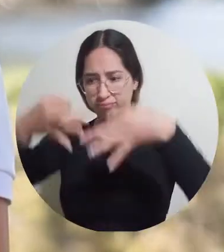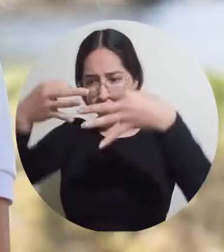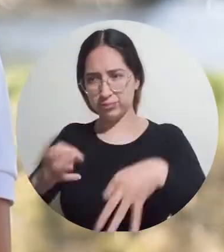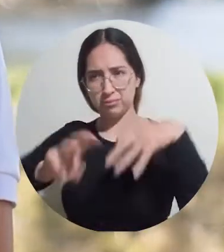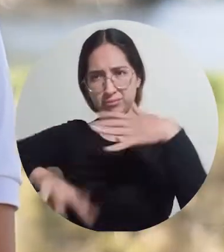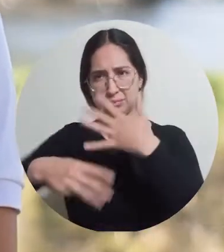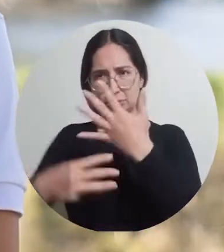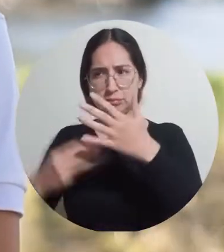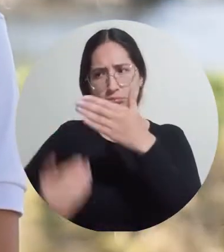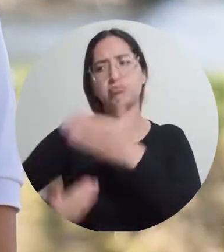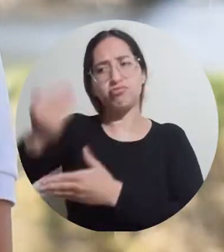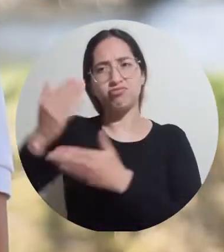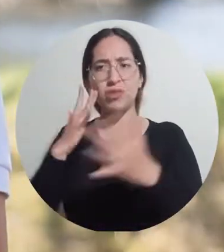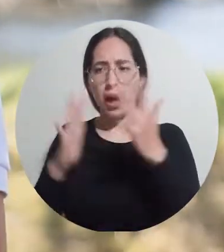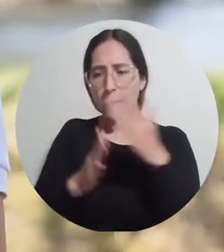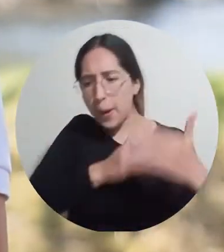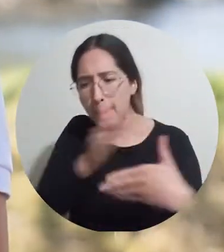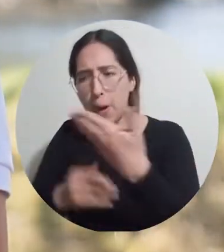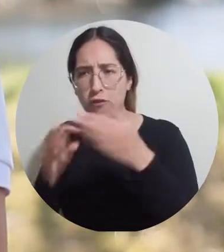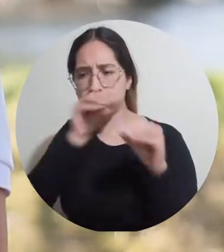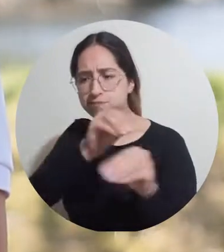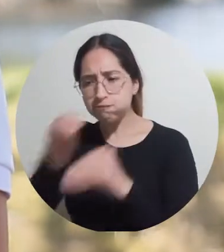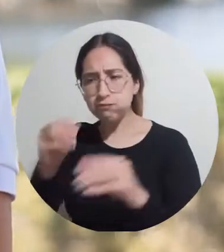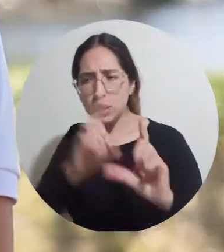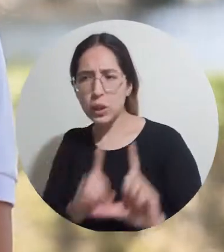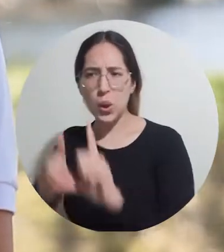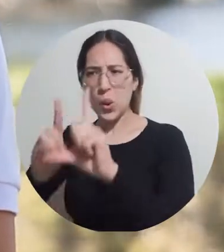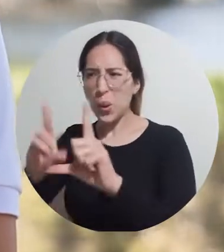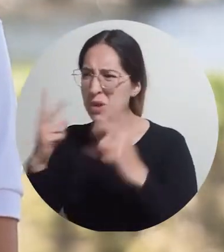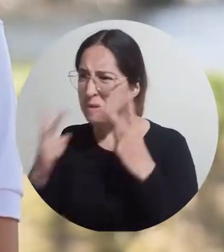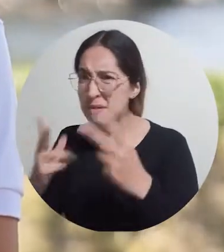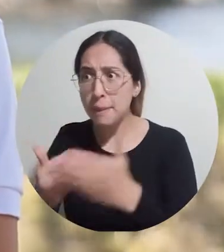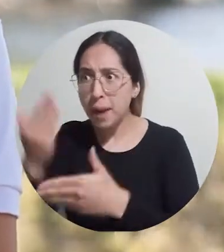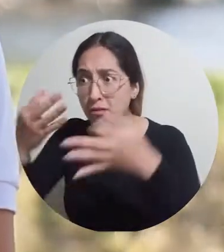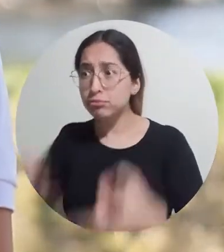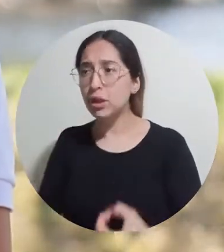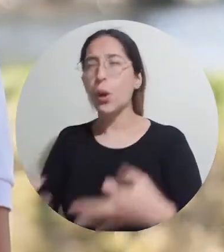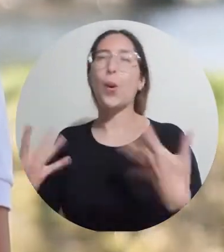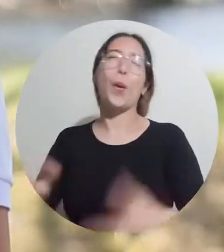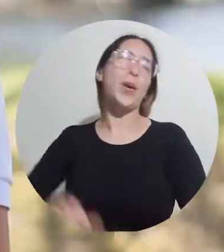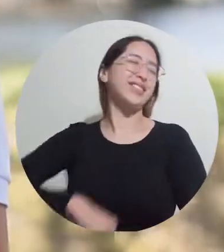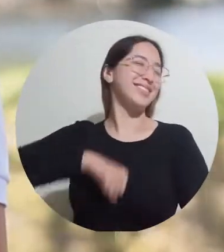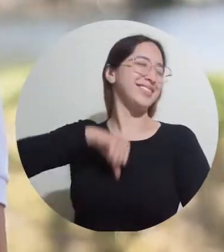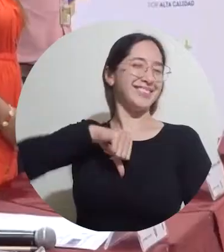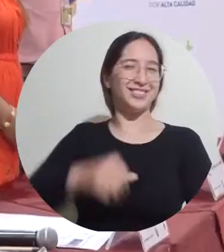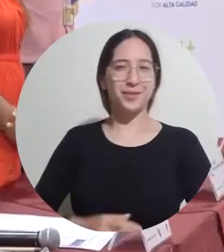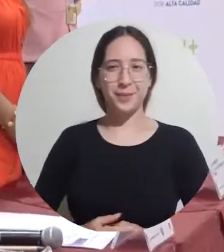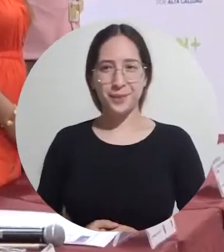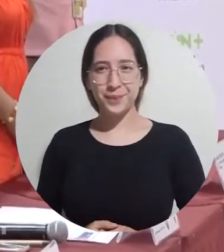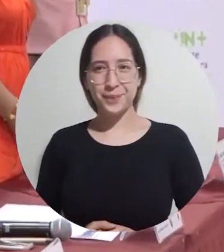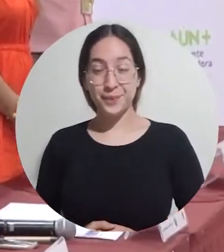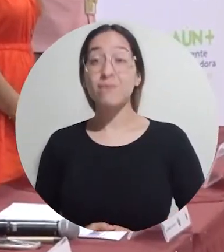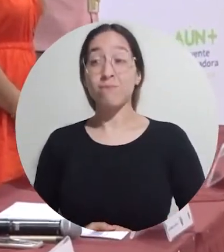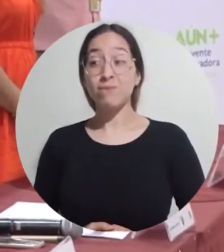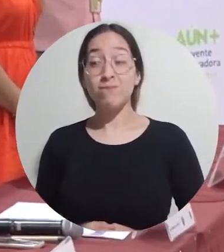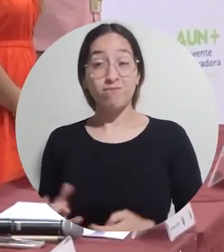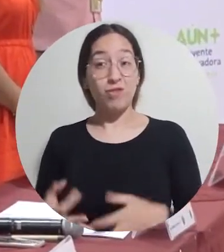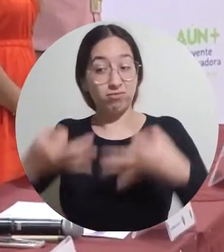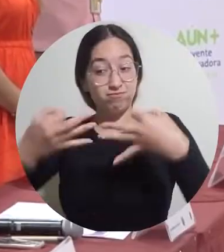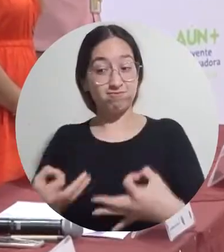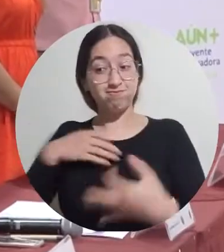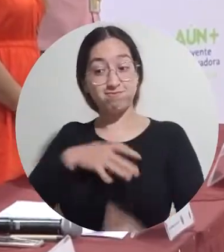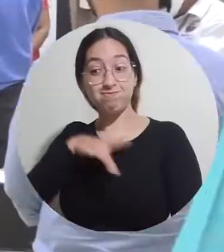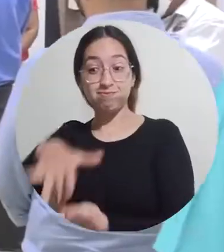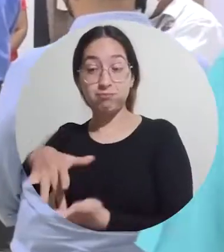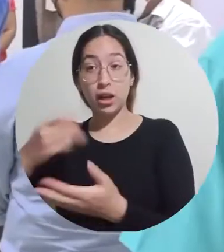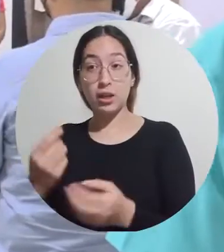profesionales hacen parte de este proceso formativo doctoral que es motivo de orgullo para la institución. De manera